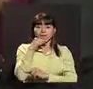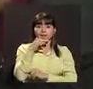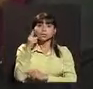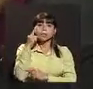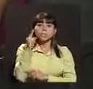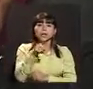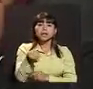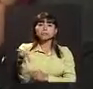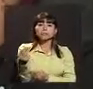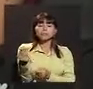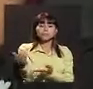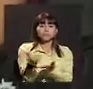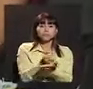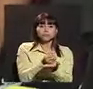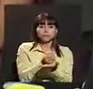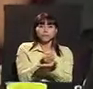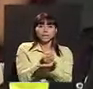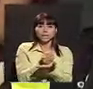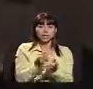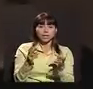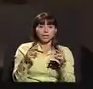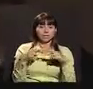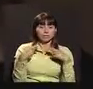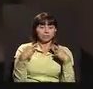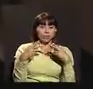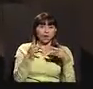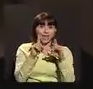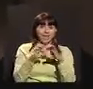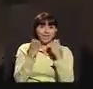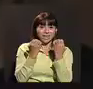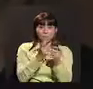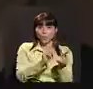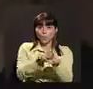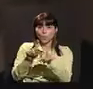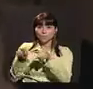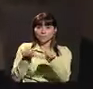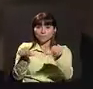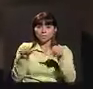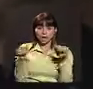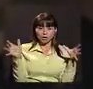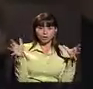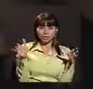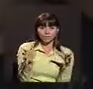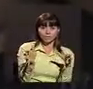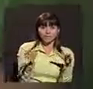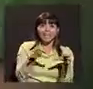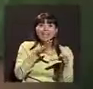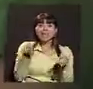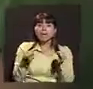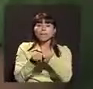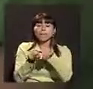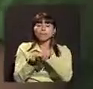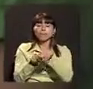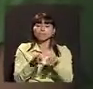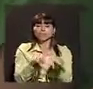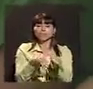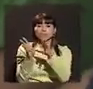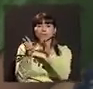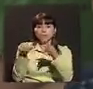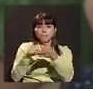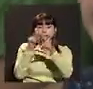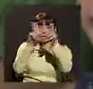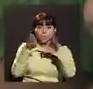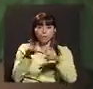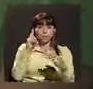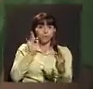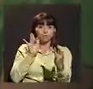para recaudar fondos entre sus miembros. Reunir a un equipo multidisciplinario para atender sus necesidades y la creación de una página web